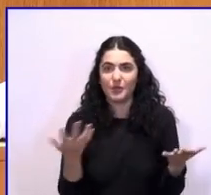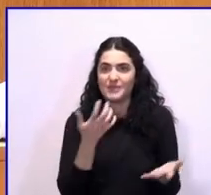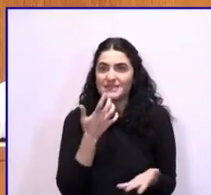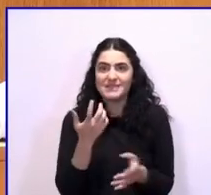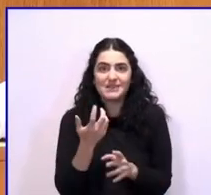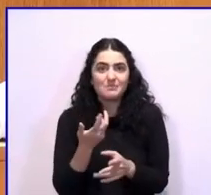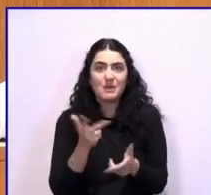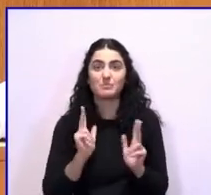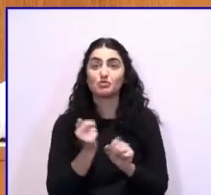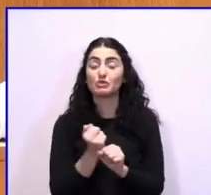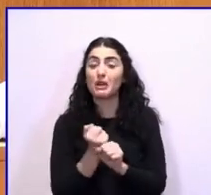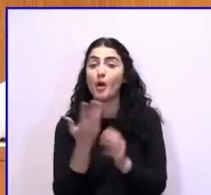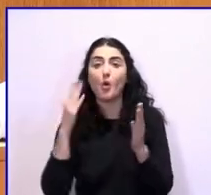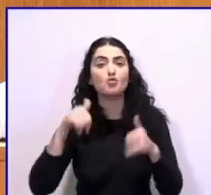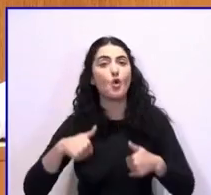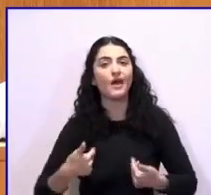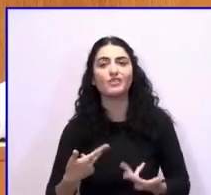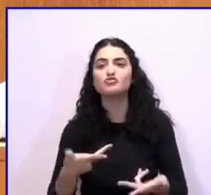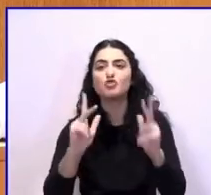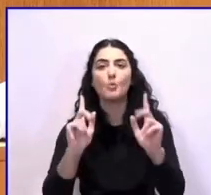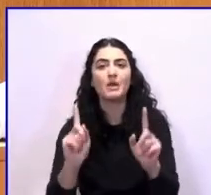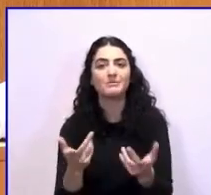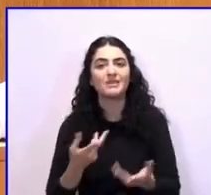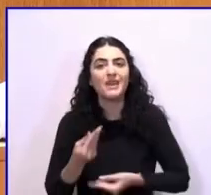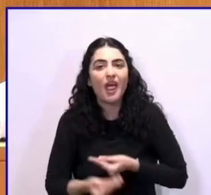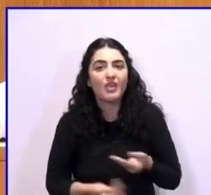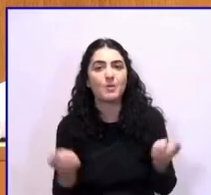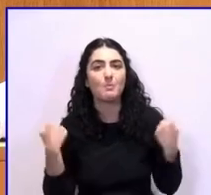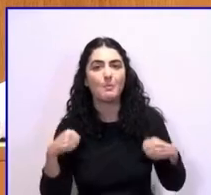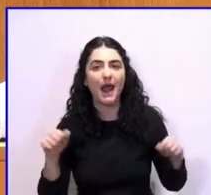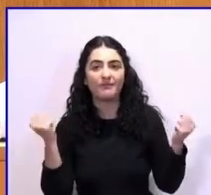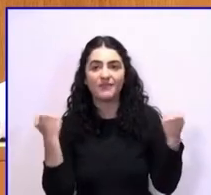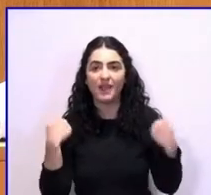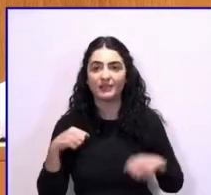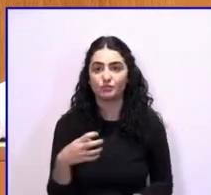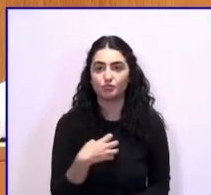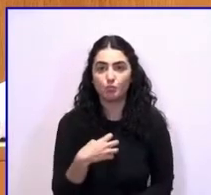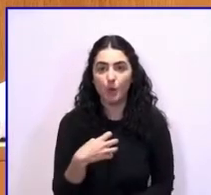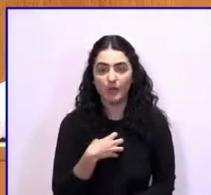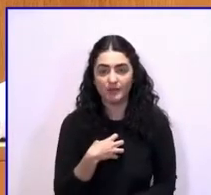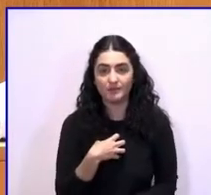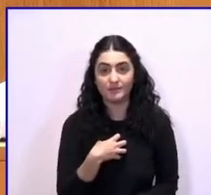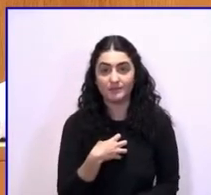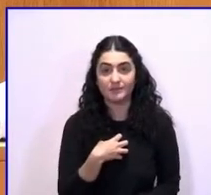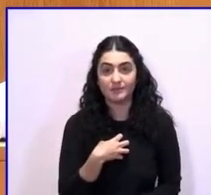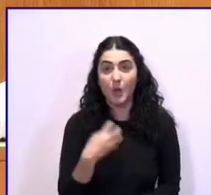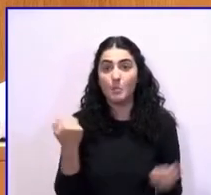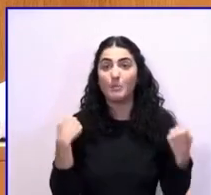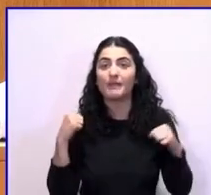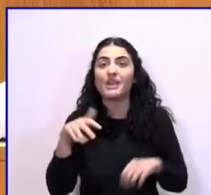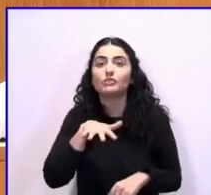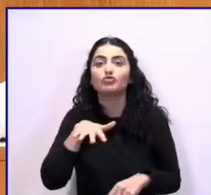está permitiendo realizar sus prácticas en los centros